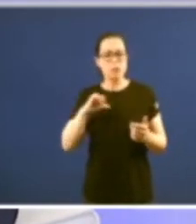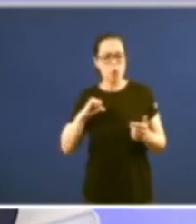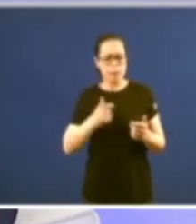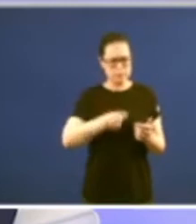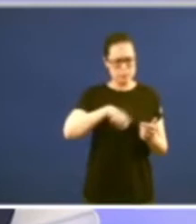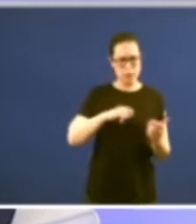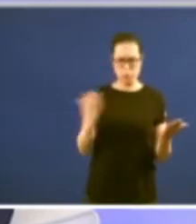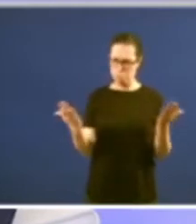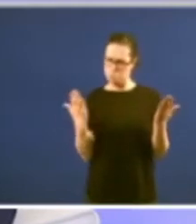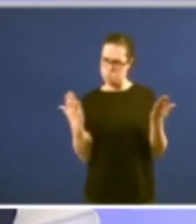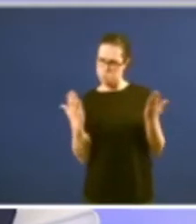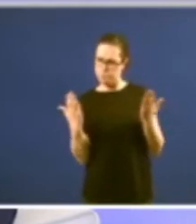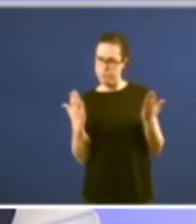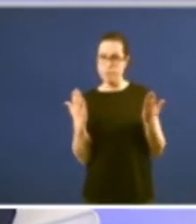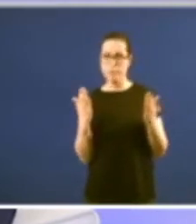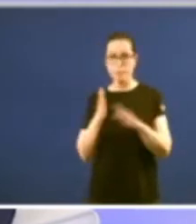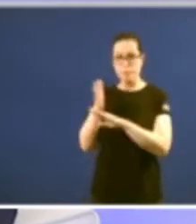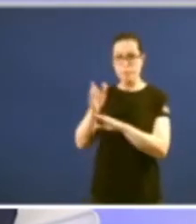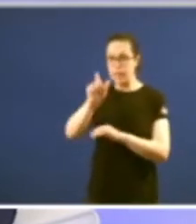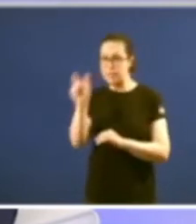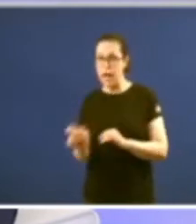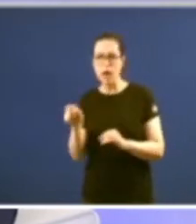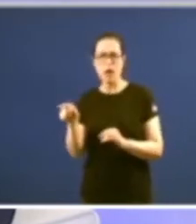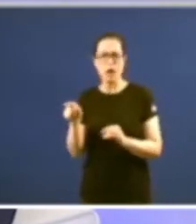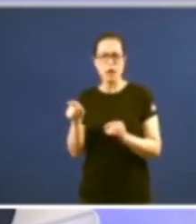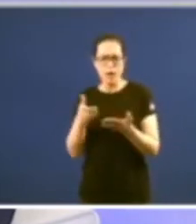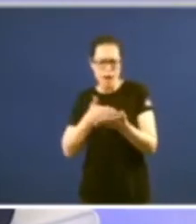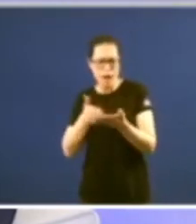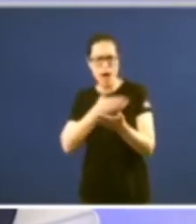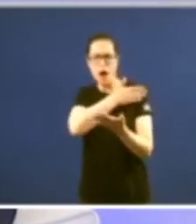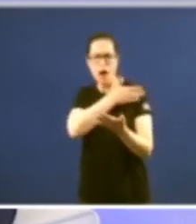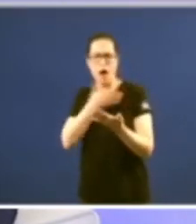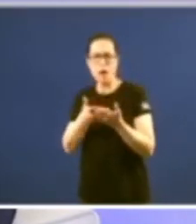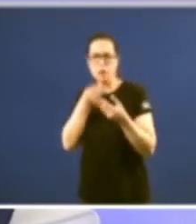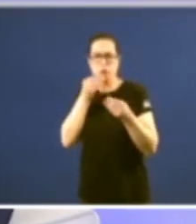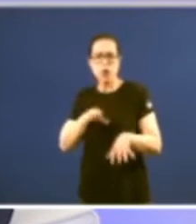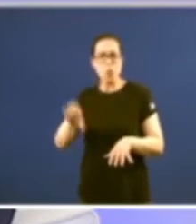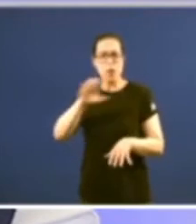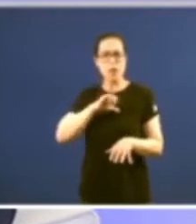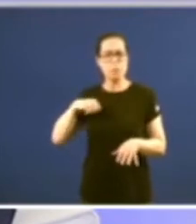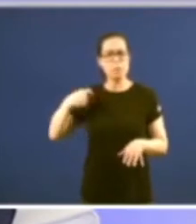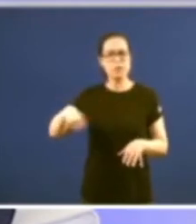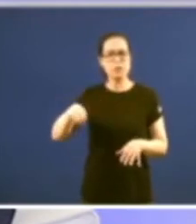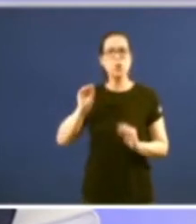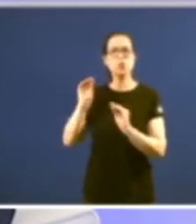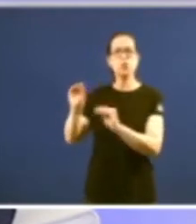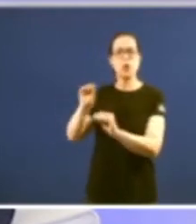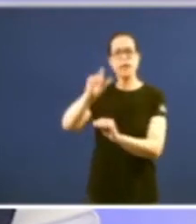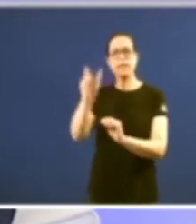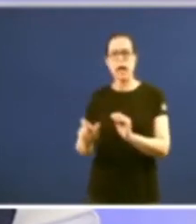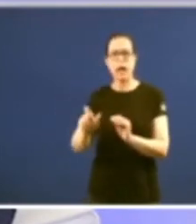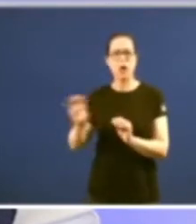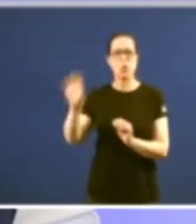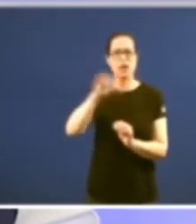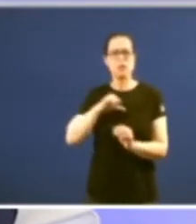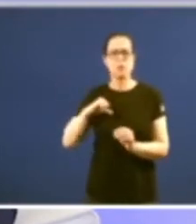ir un vai a Italia e non hai noticias hai moi poucas noticias salvo en algún comunidade ali hai cinco autonomías que foron pola vía especial que